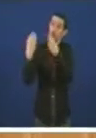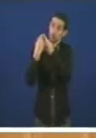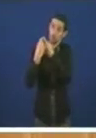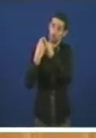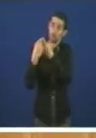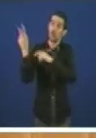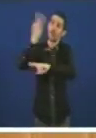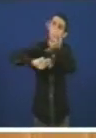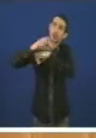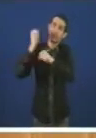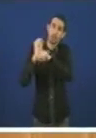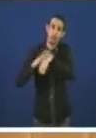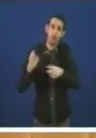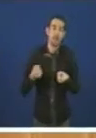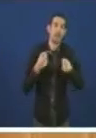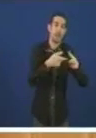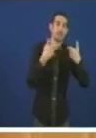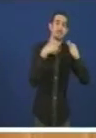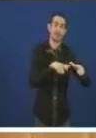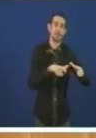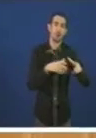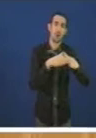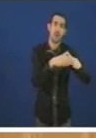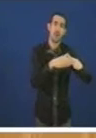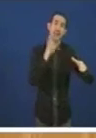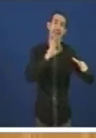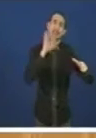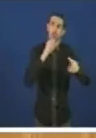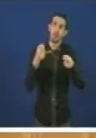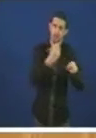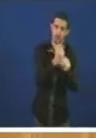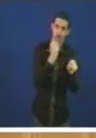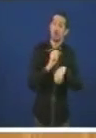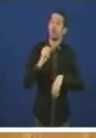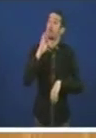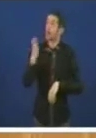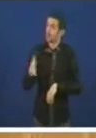de traballo para o sector naval galego. Por eso señor Branco